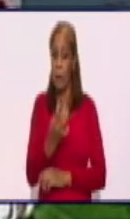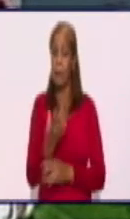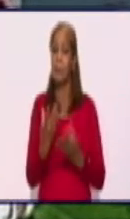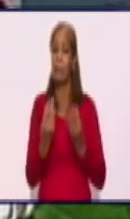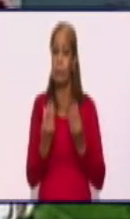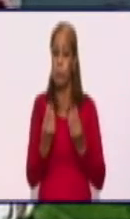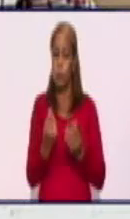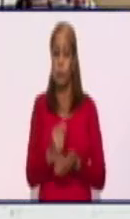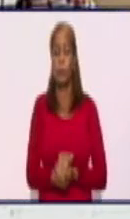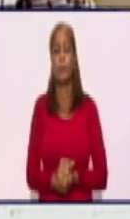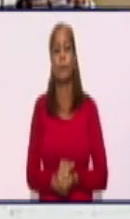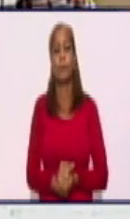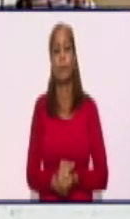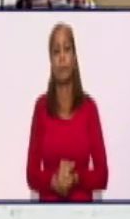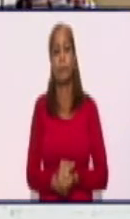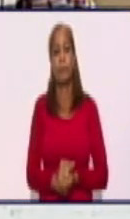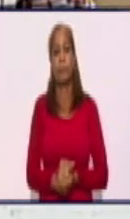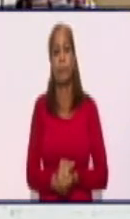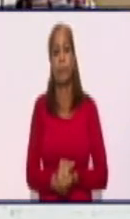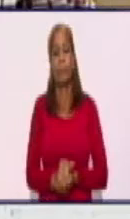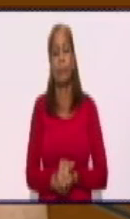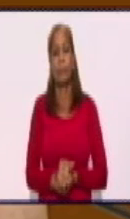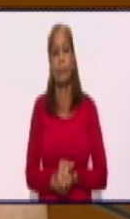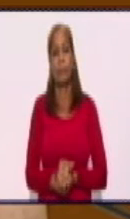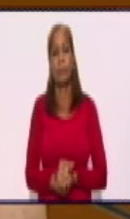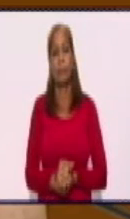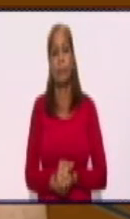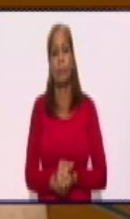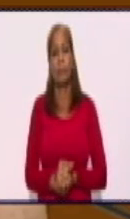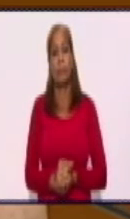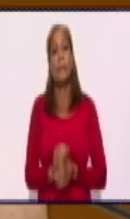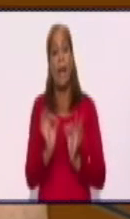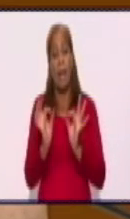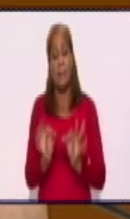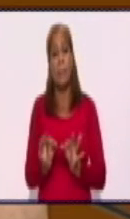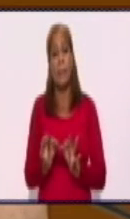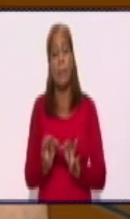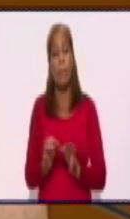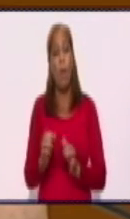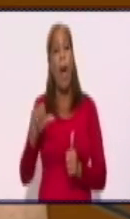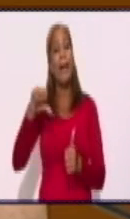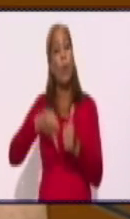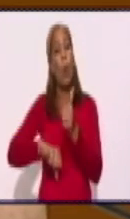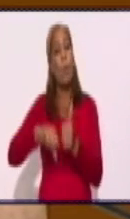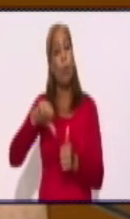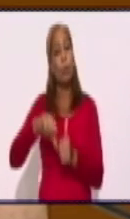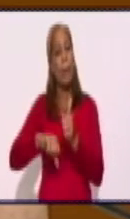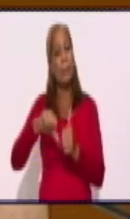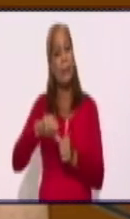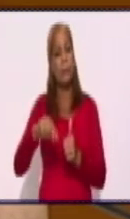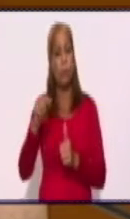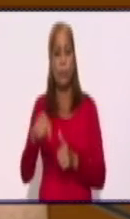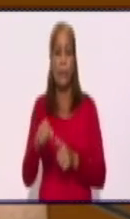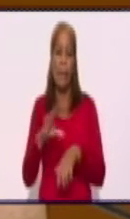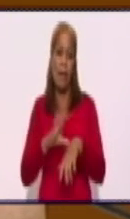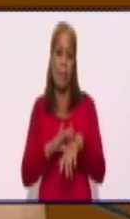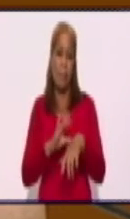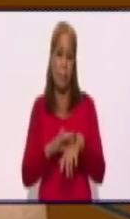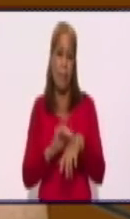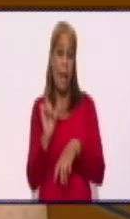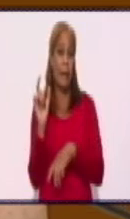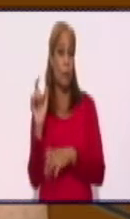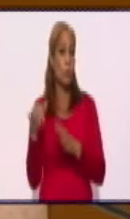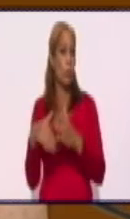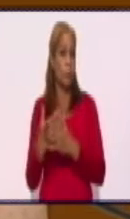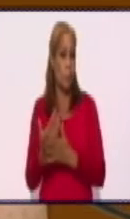noticias. Así es, Junel. Y realmente el comportamiento de la enfermedad en los últimos días, yo diría que en el último